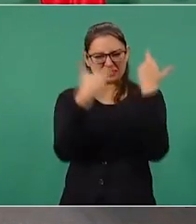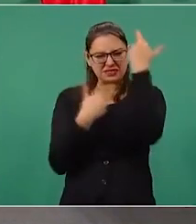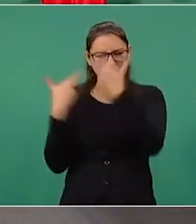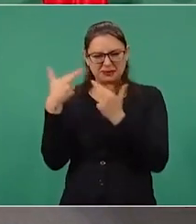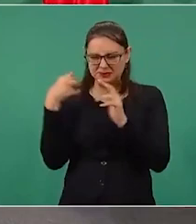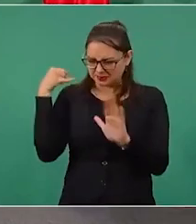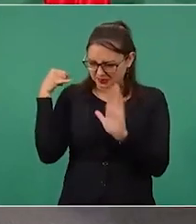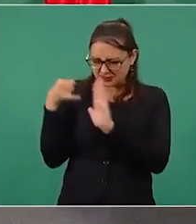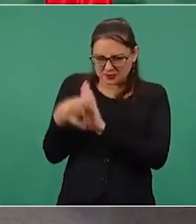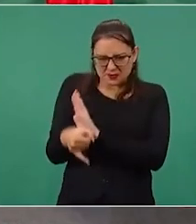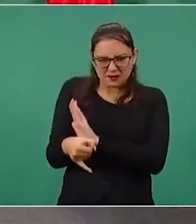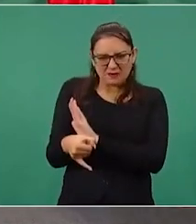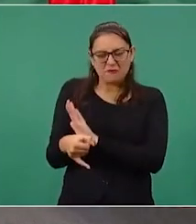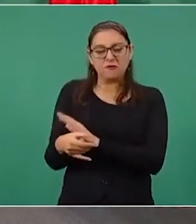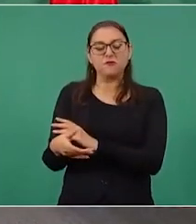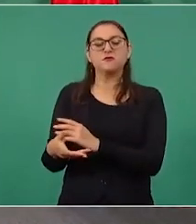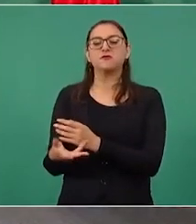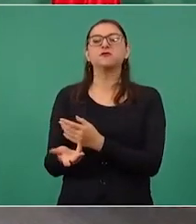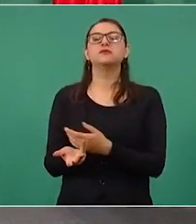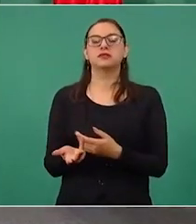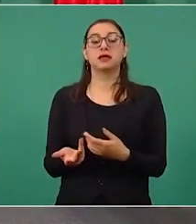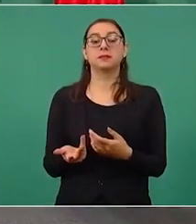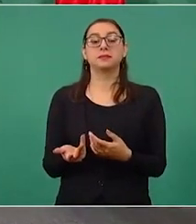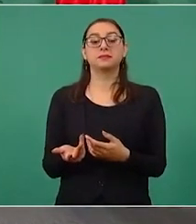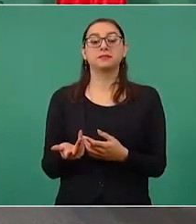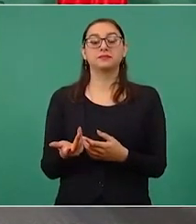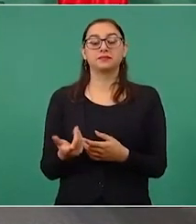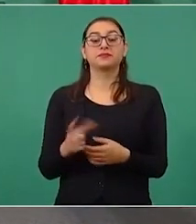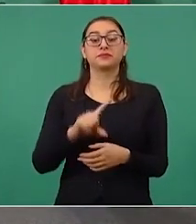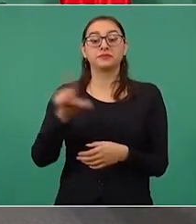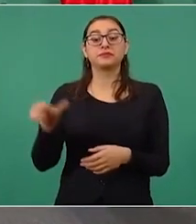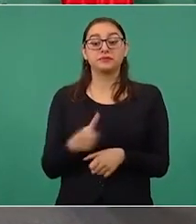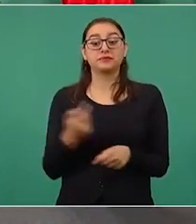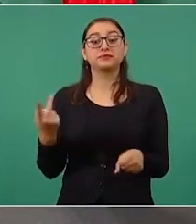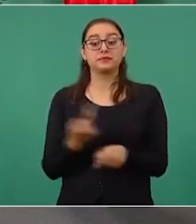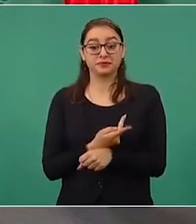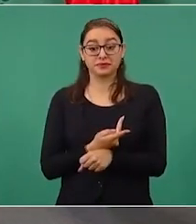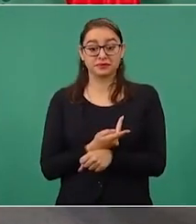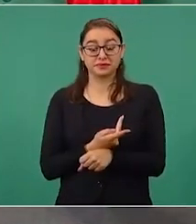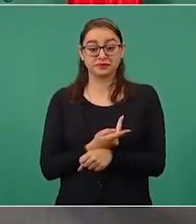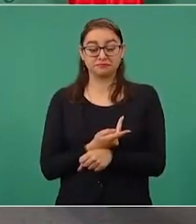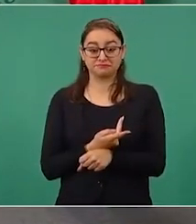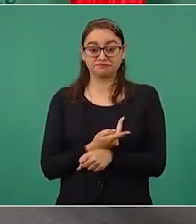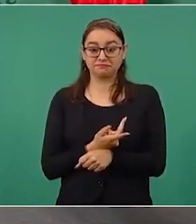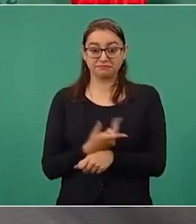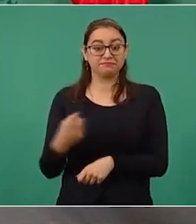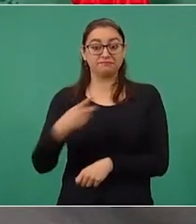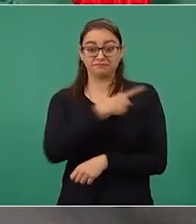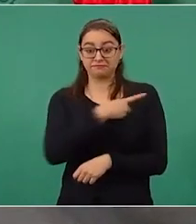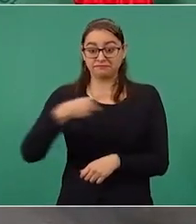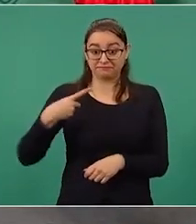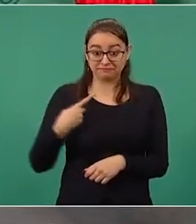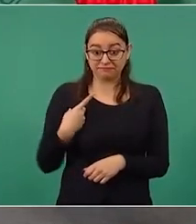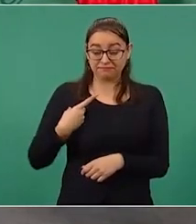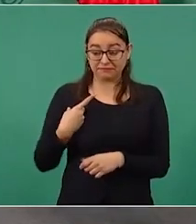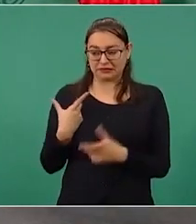hay mucho cuidado y